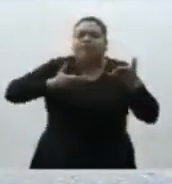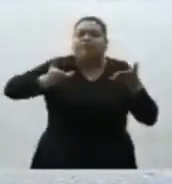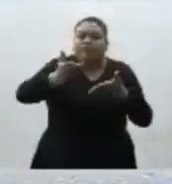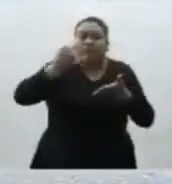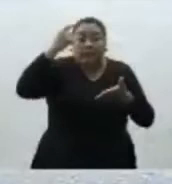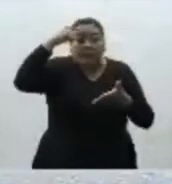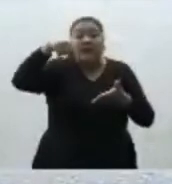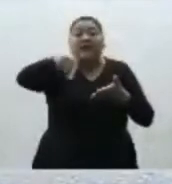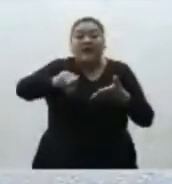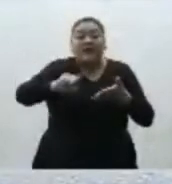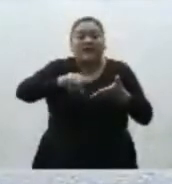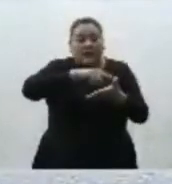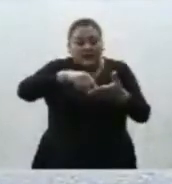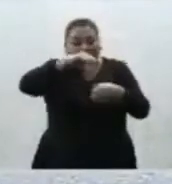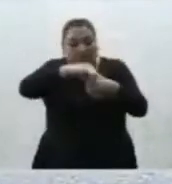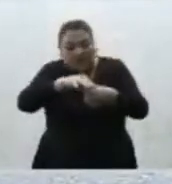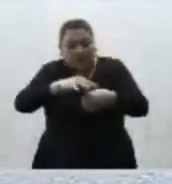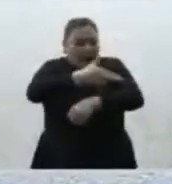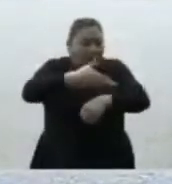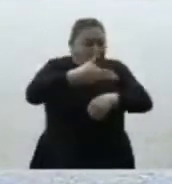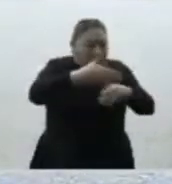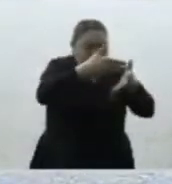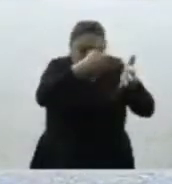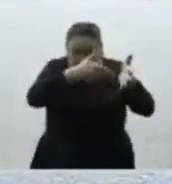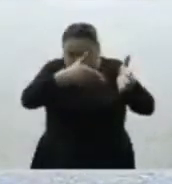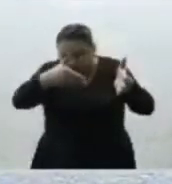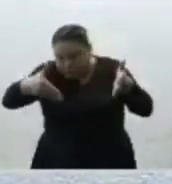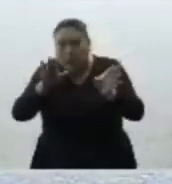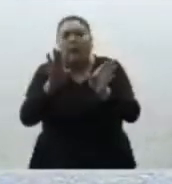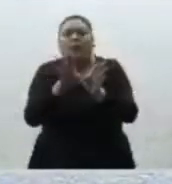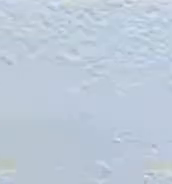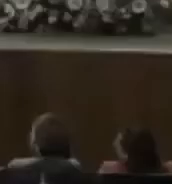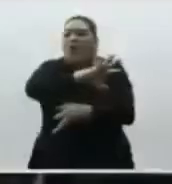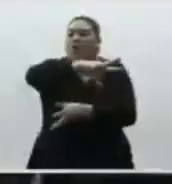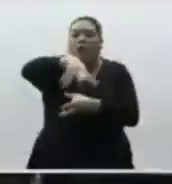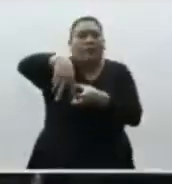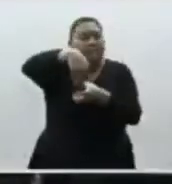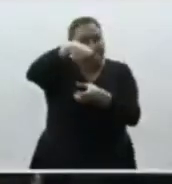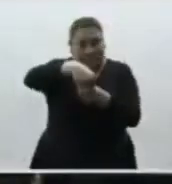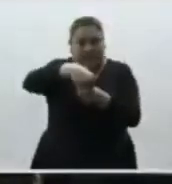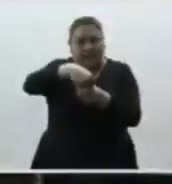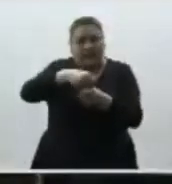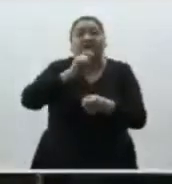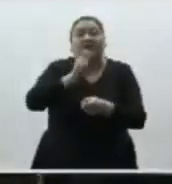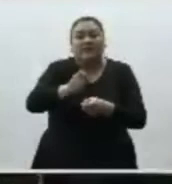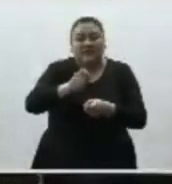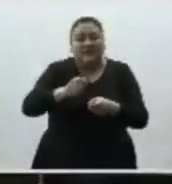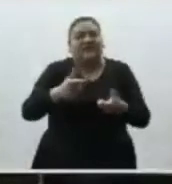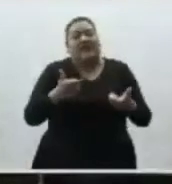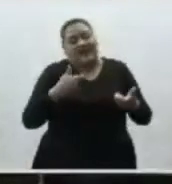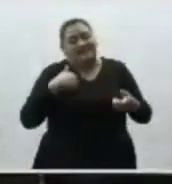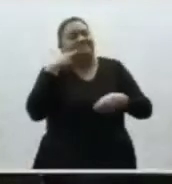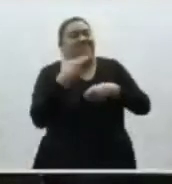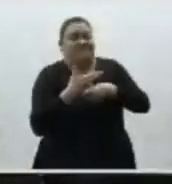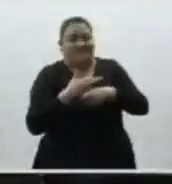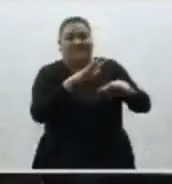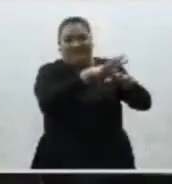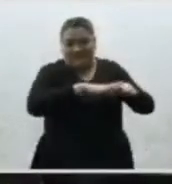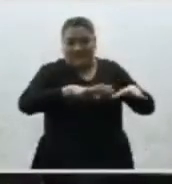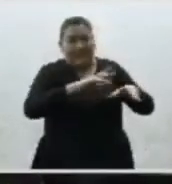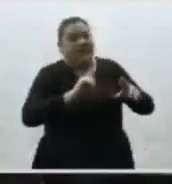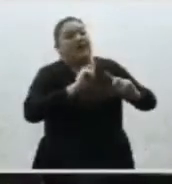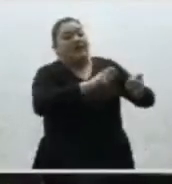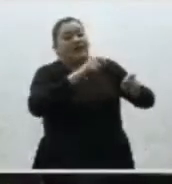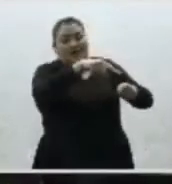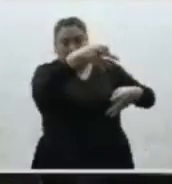valoración del sistema electoral como un todo, incluido el ejercicio jurisdiccional que realiza, con el fin de